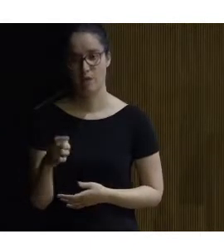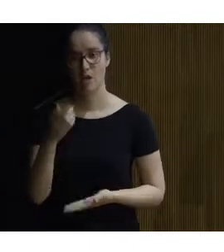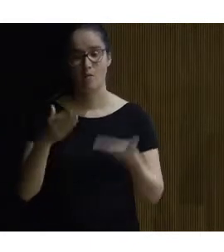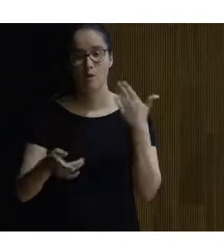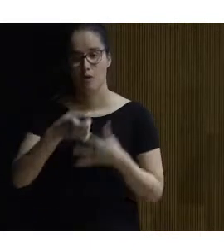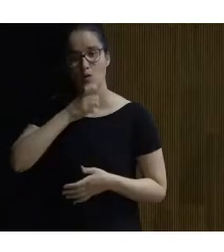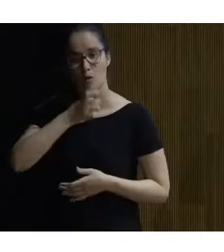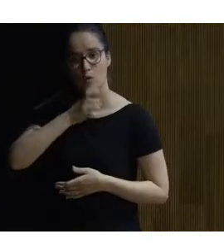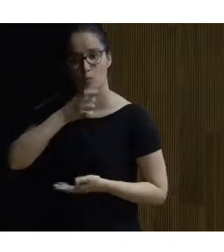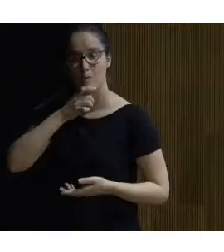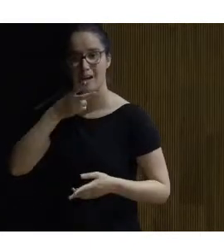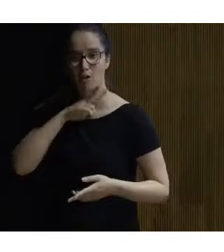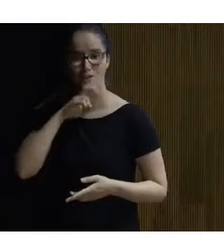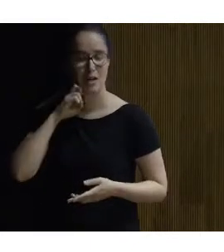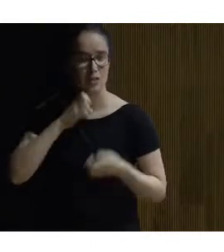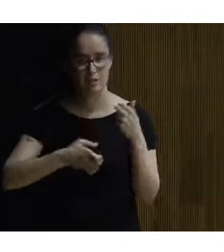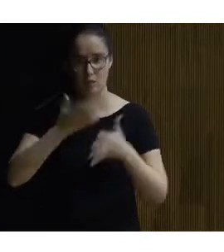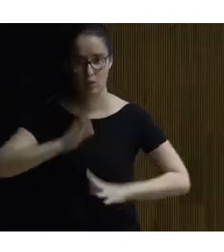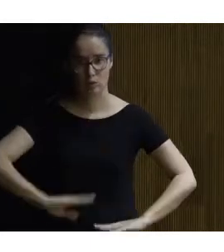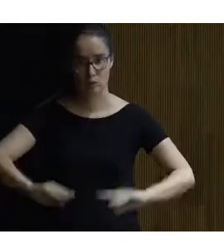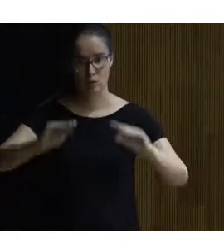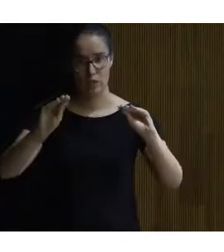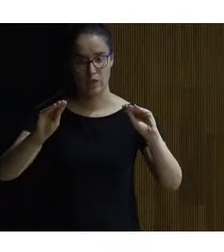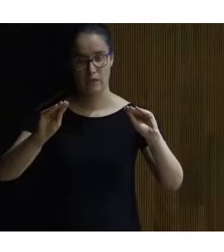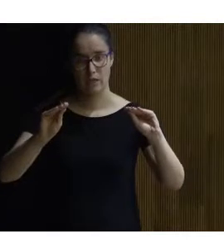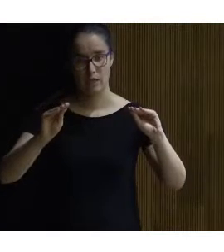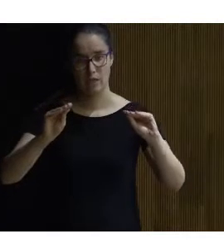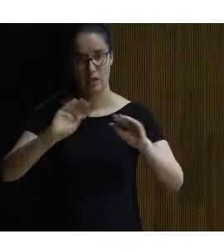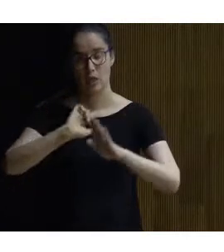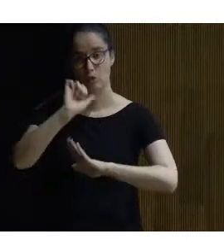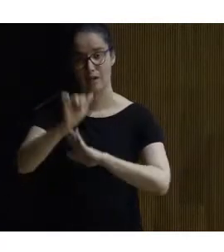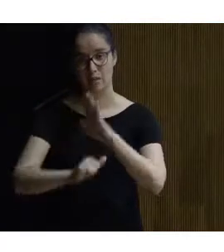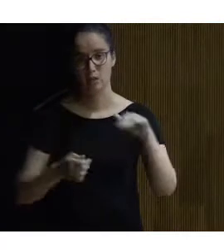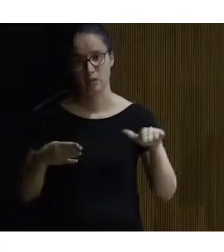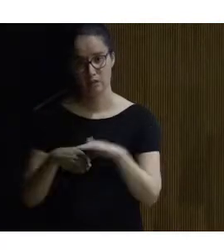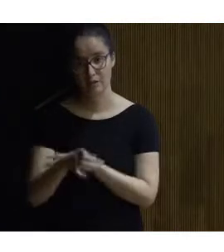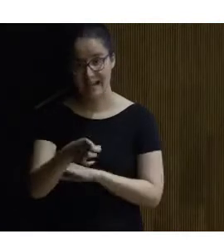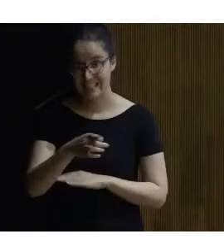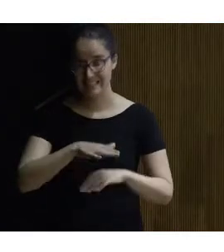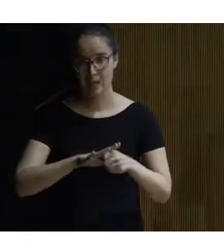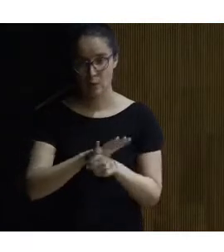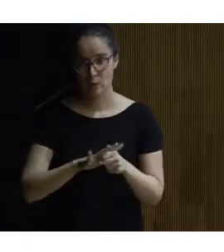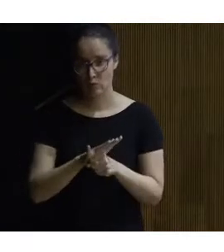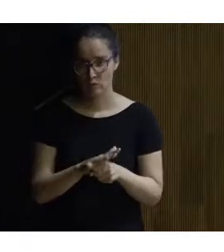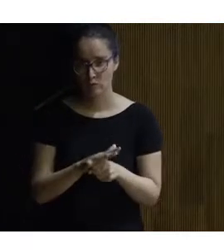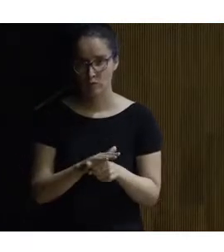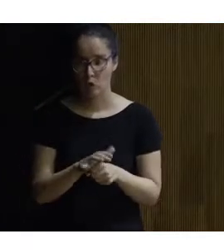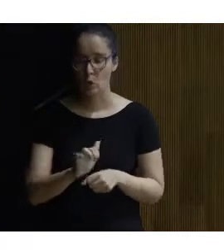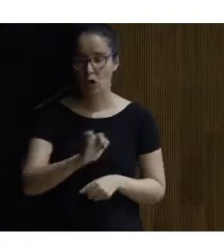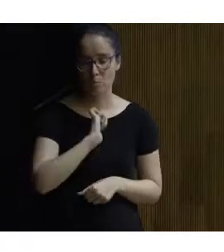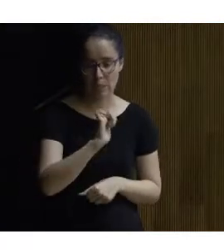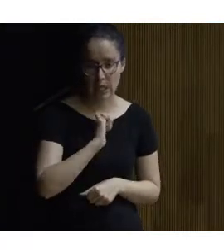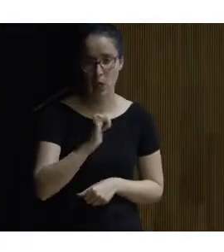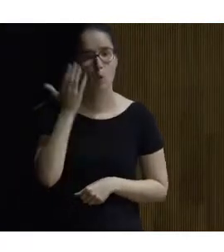evaluación de los valores del edificio y de los parámetros de accesibilidad en ese sentido el que sea un hospital